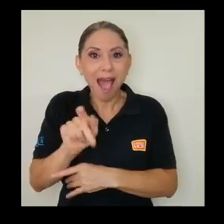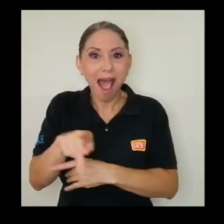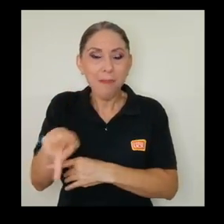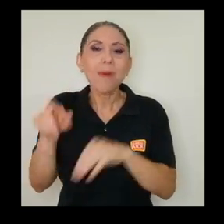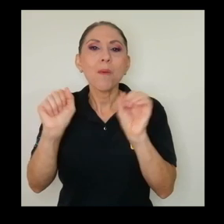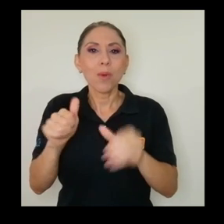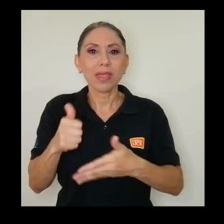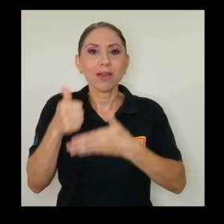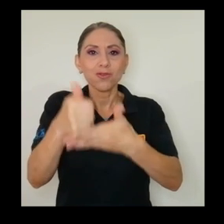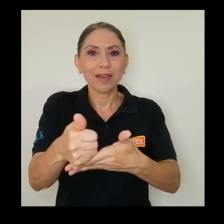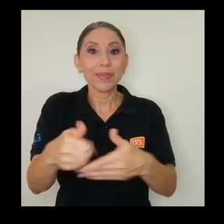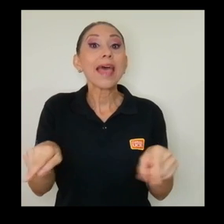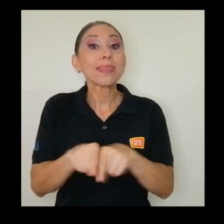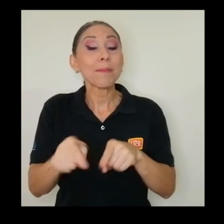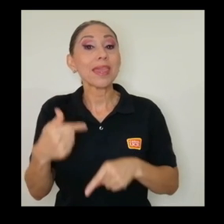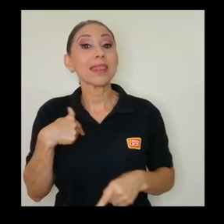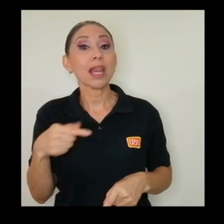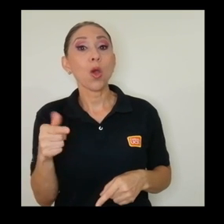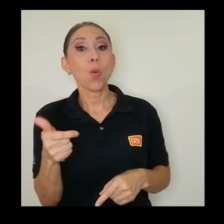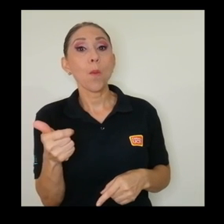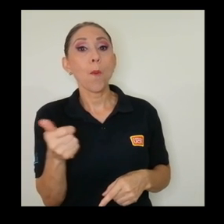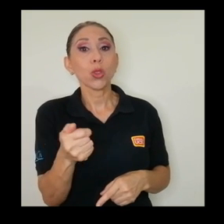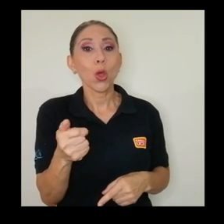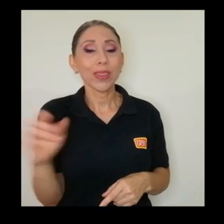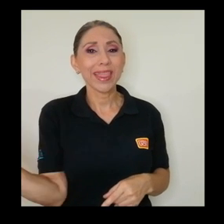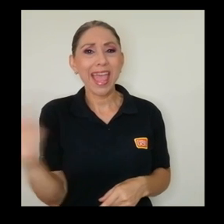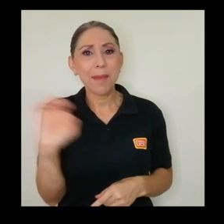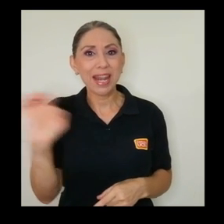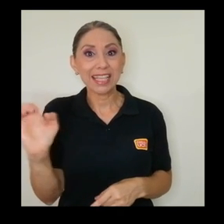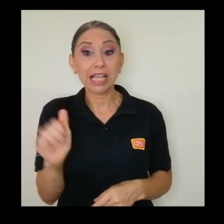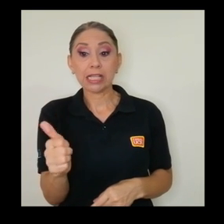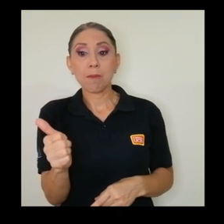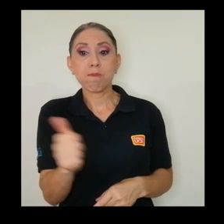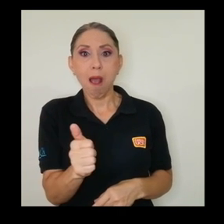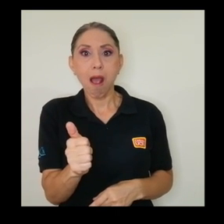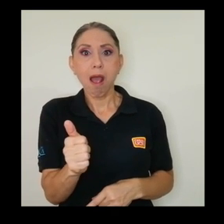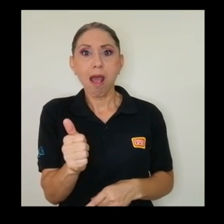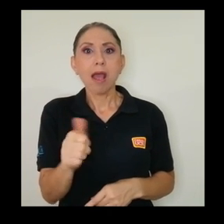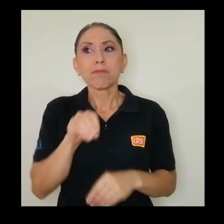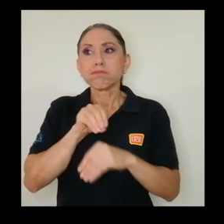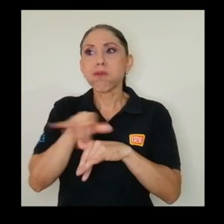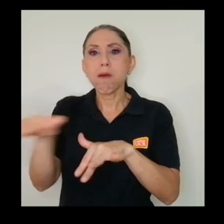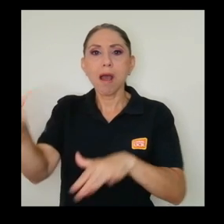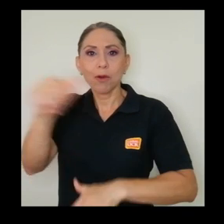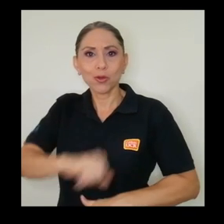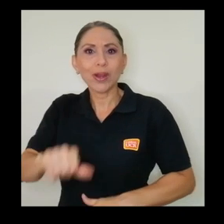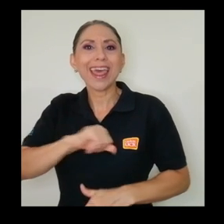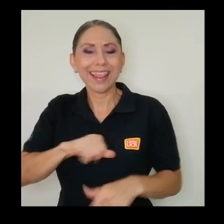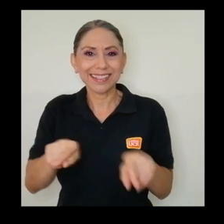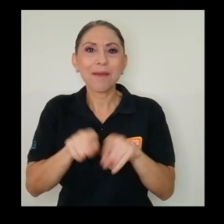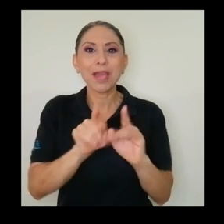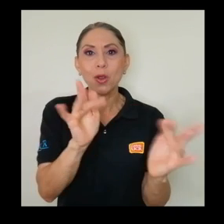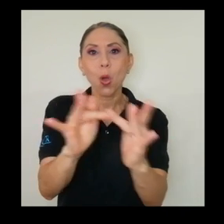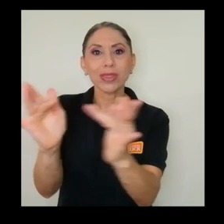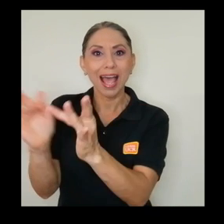ayudar. Además, cuenta con un botón de emergencia que al presionarse envía la señal a las autoridades y contactos previamente